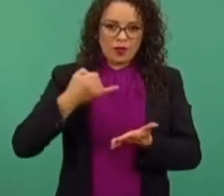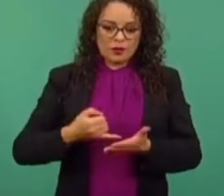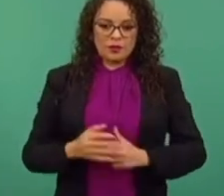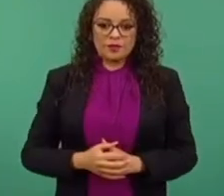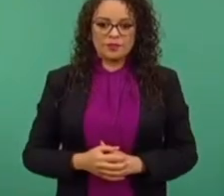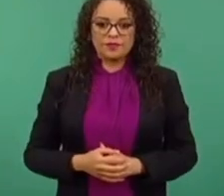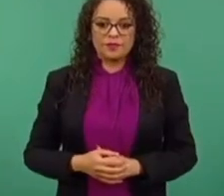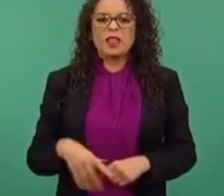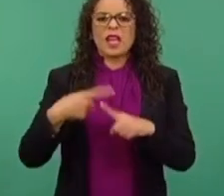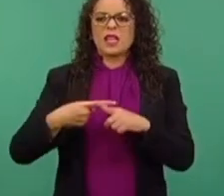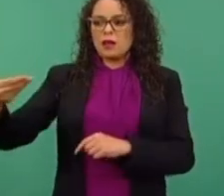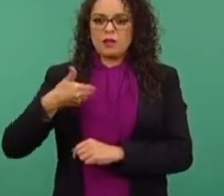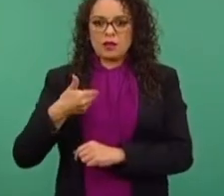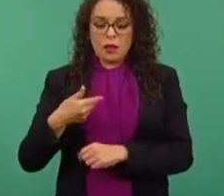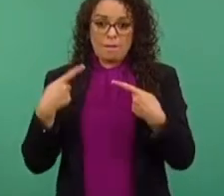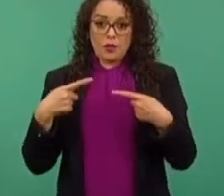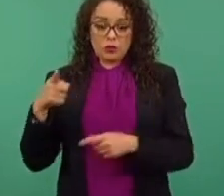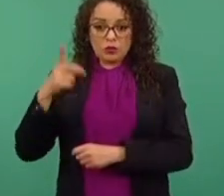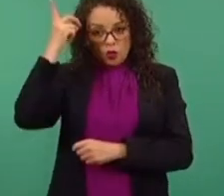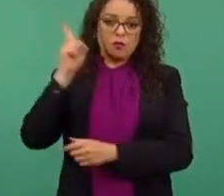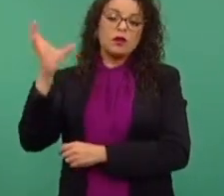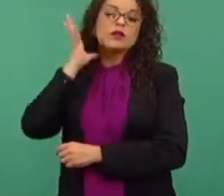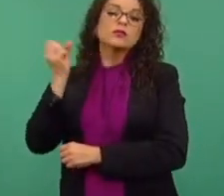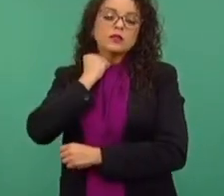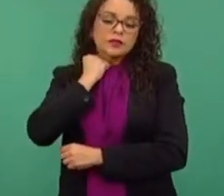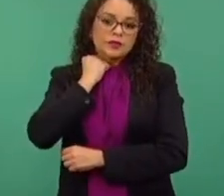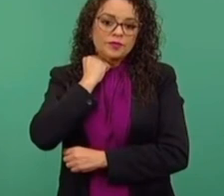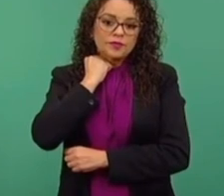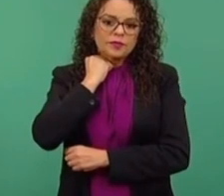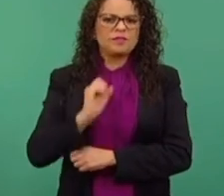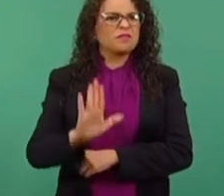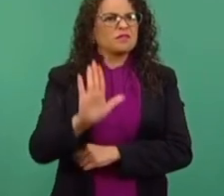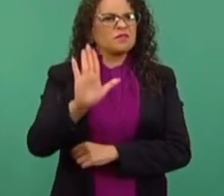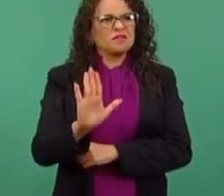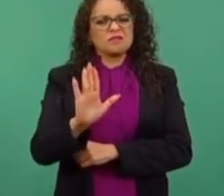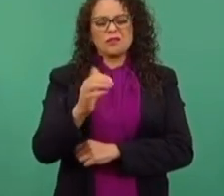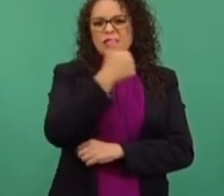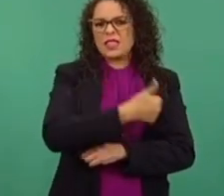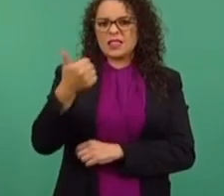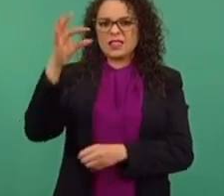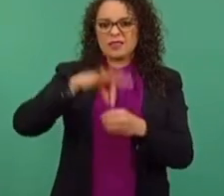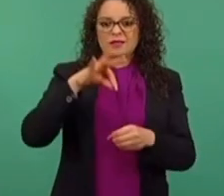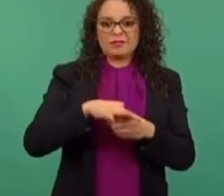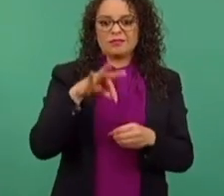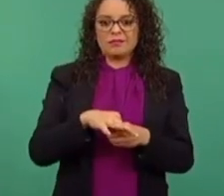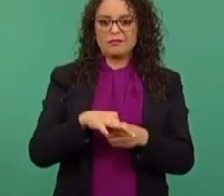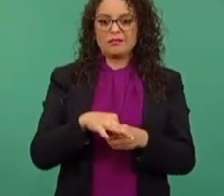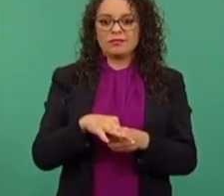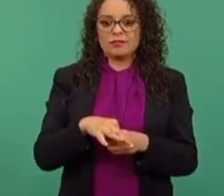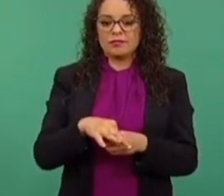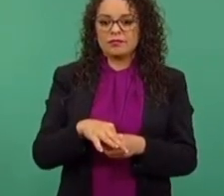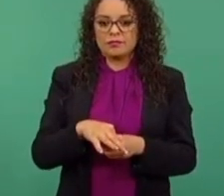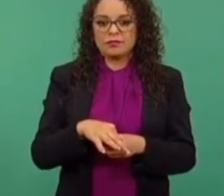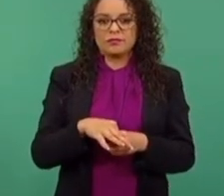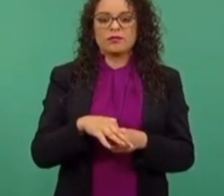empresarios de Monterrey. Creo que 66 votos contra 46.